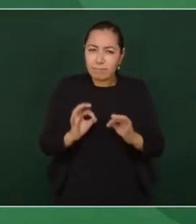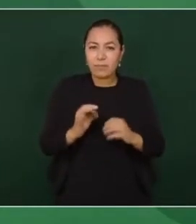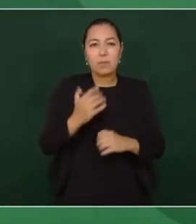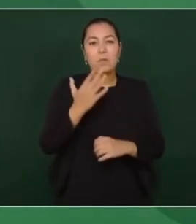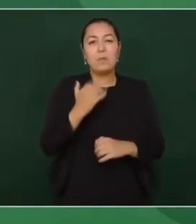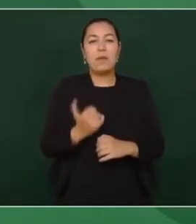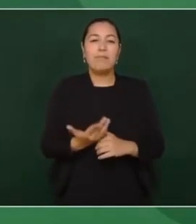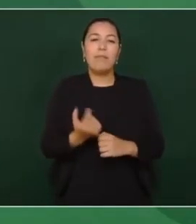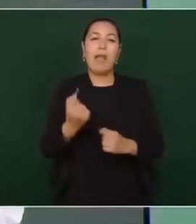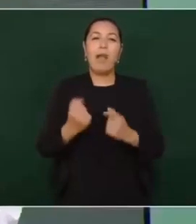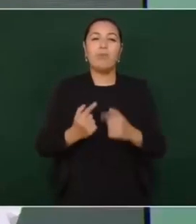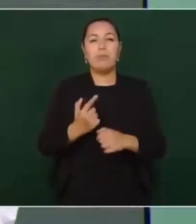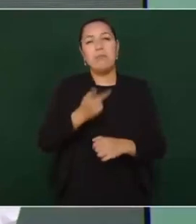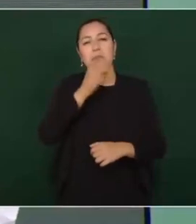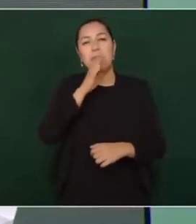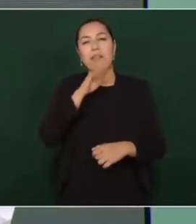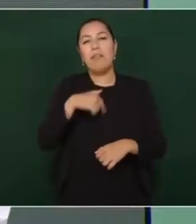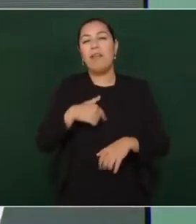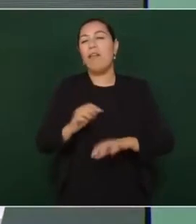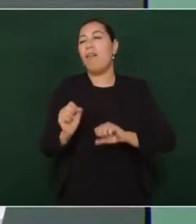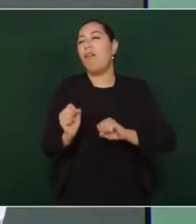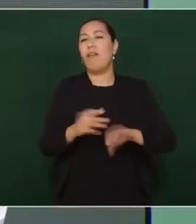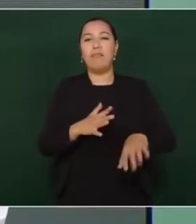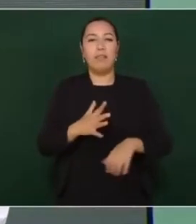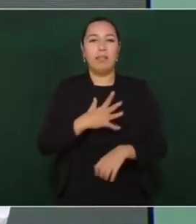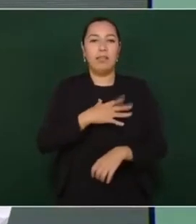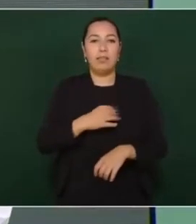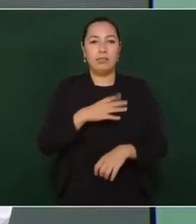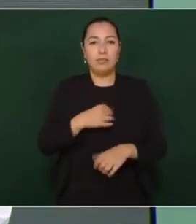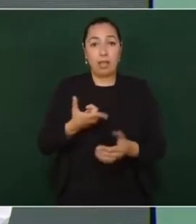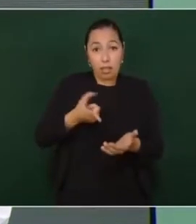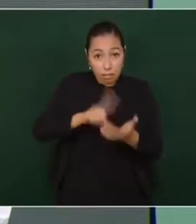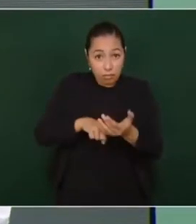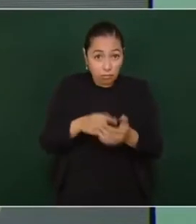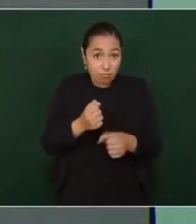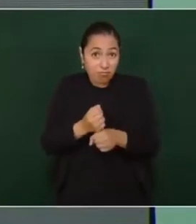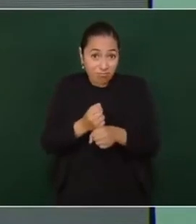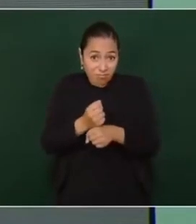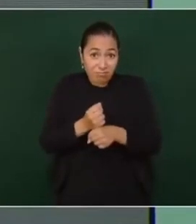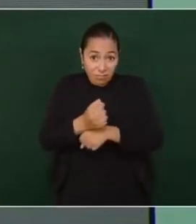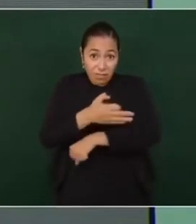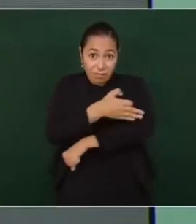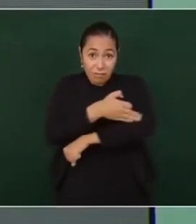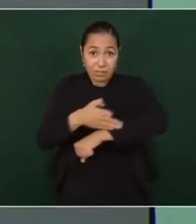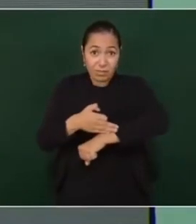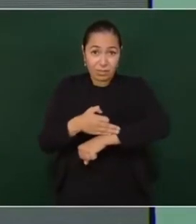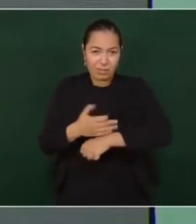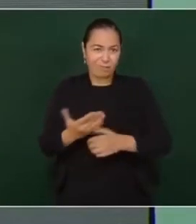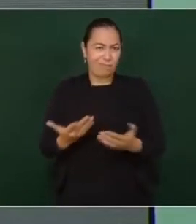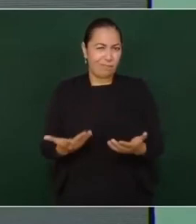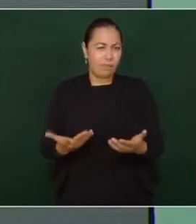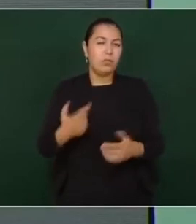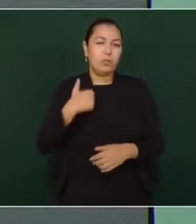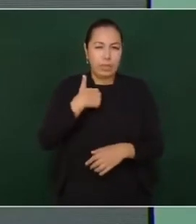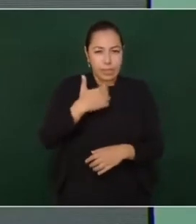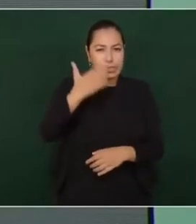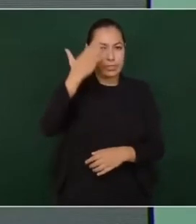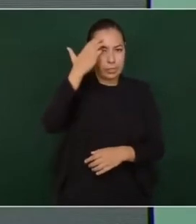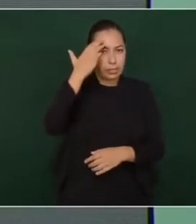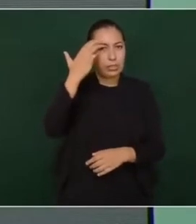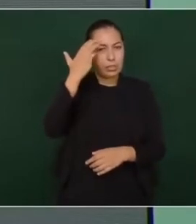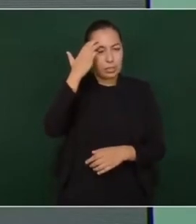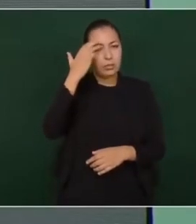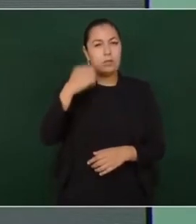el maltrato al interior de la familia. Yo conozco sólo un